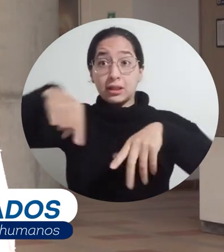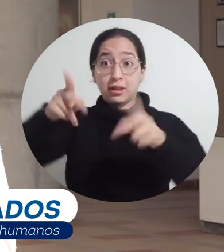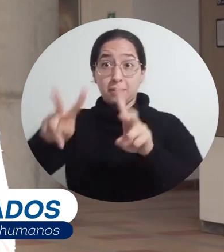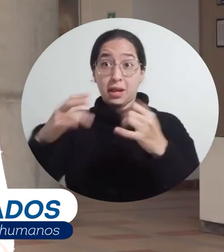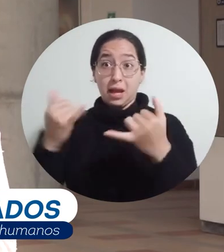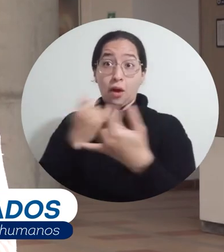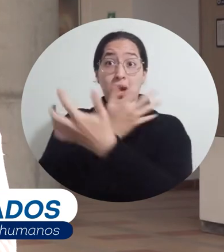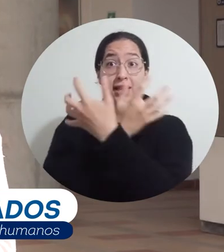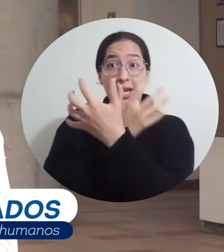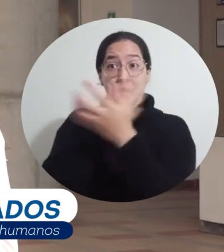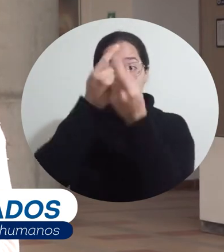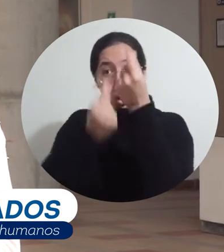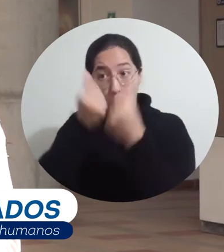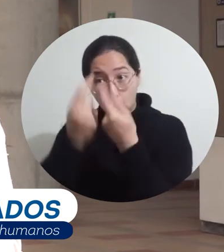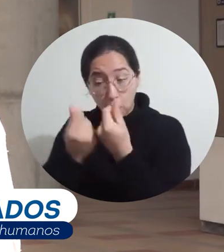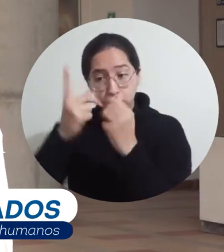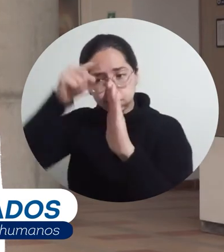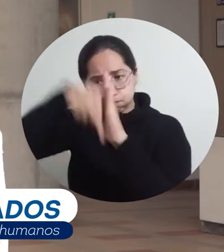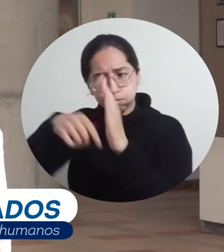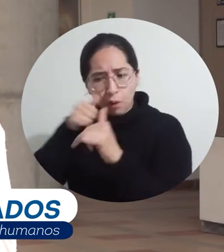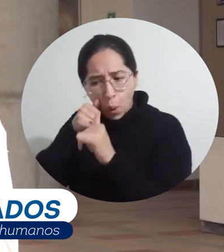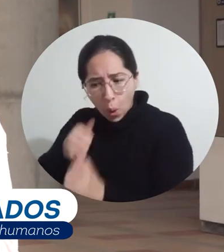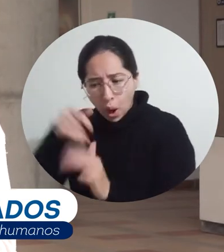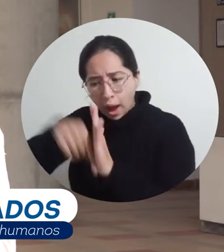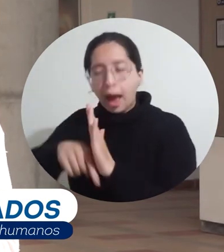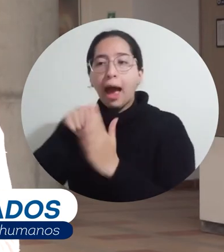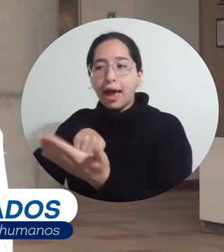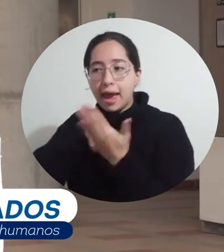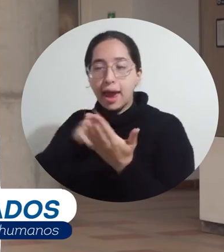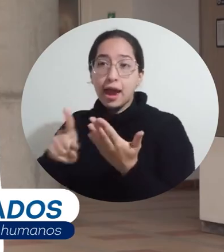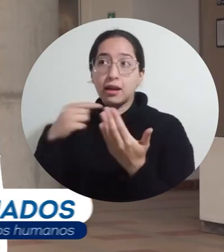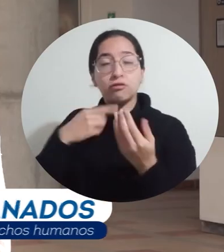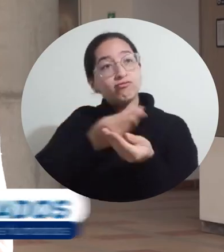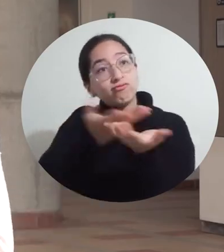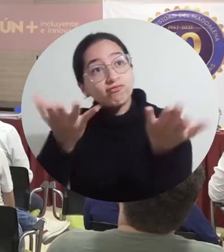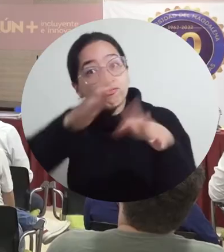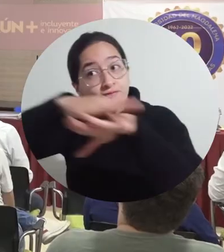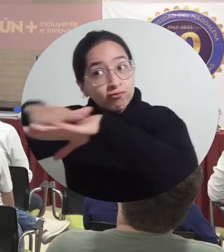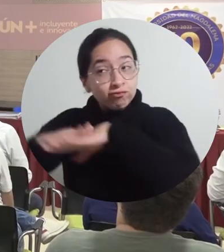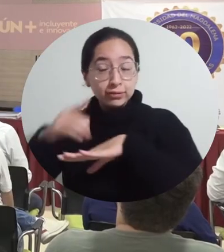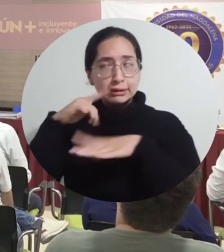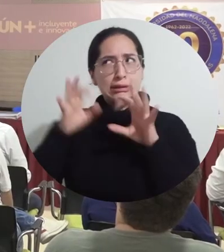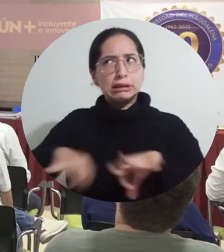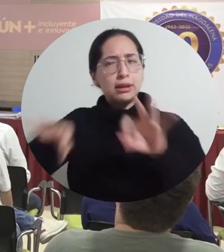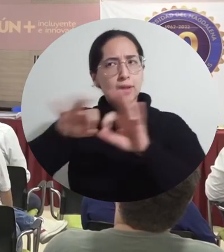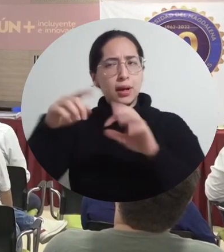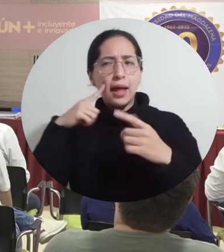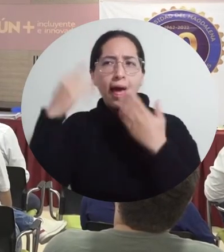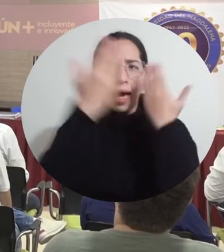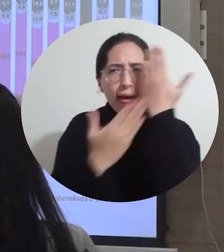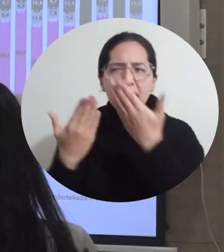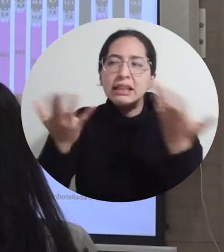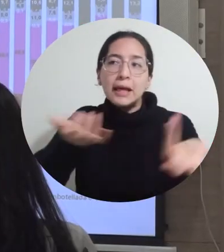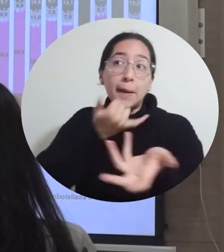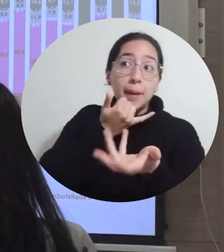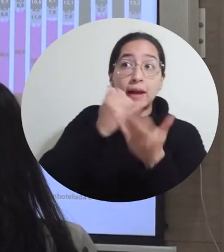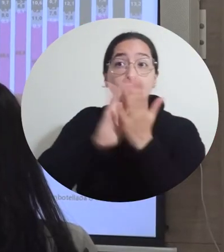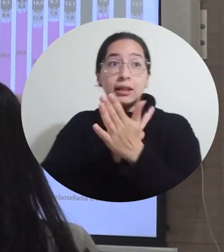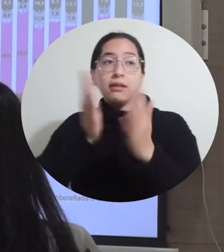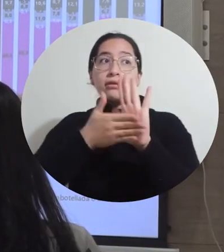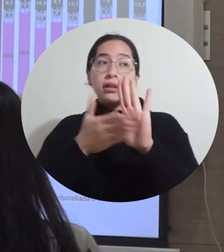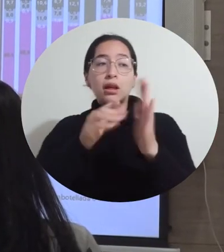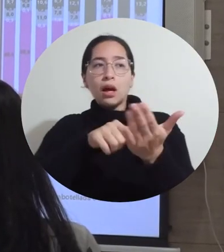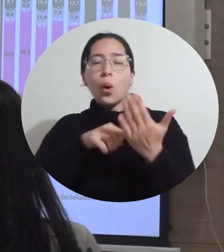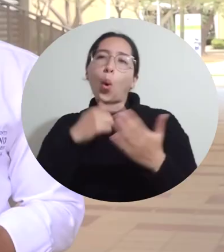económicas, en este caso, ponen a disposición de quienes estamos al servicio de lo público para tomar decisiones basadas en